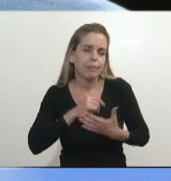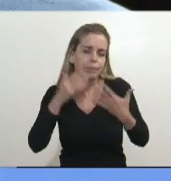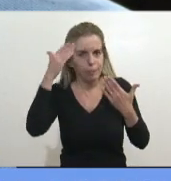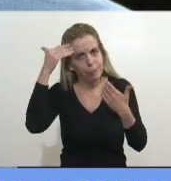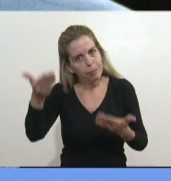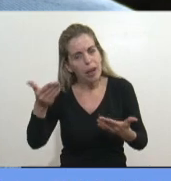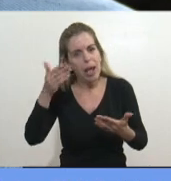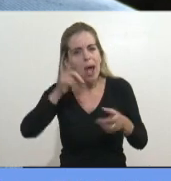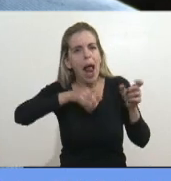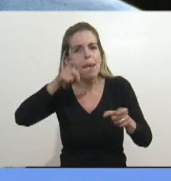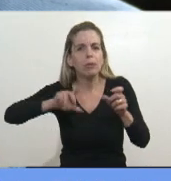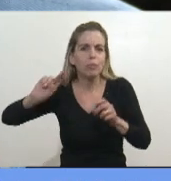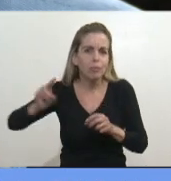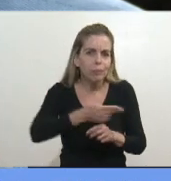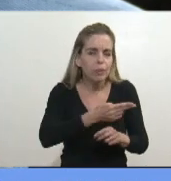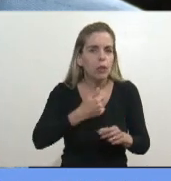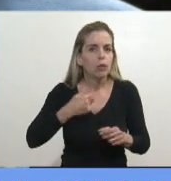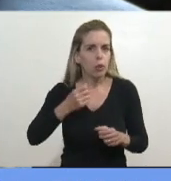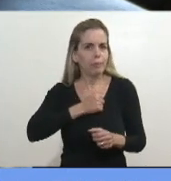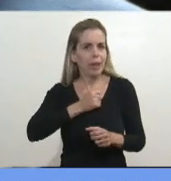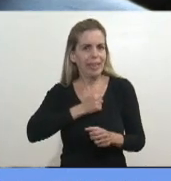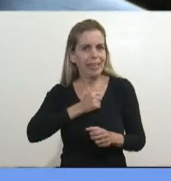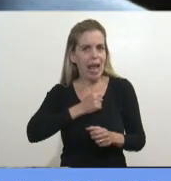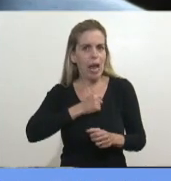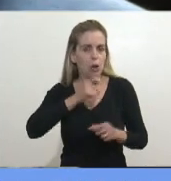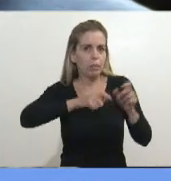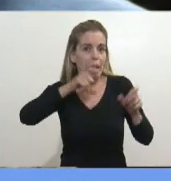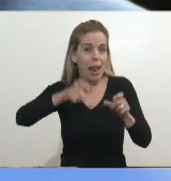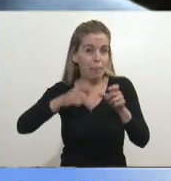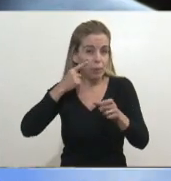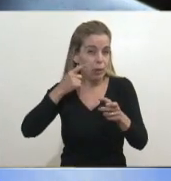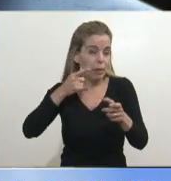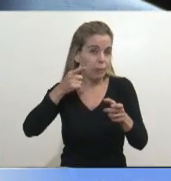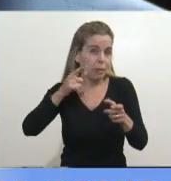Yo siempre digo, como cristiano, que brille para ellos la luz que no tiene fin. ¿Verdad?